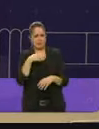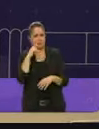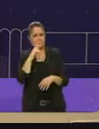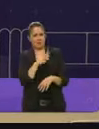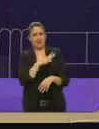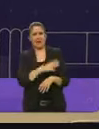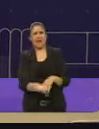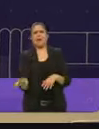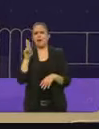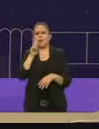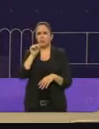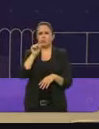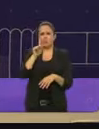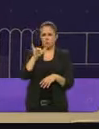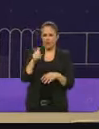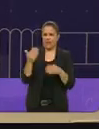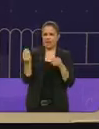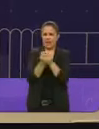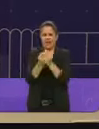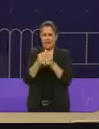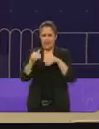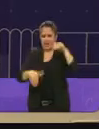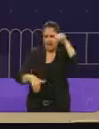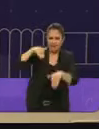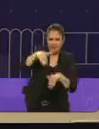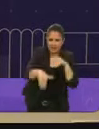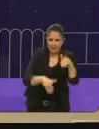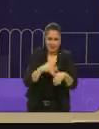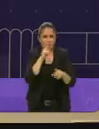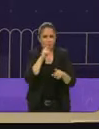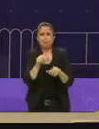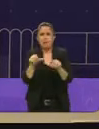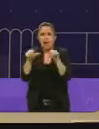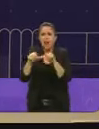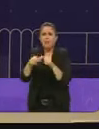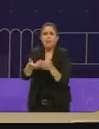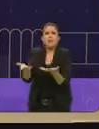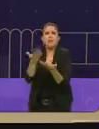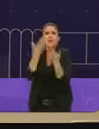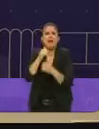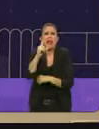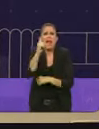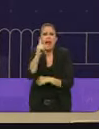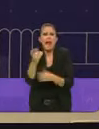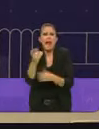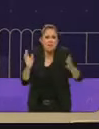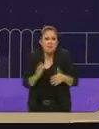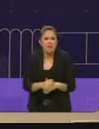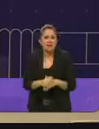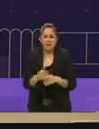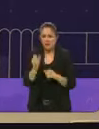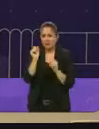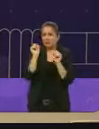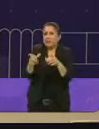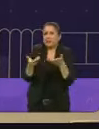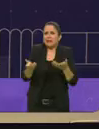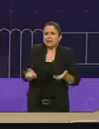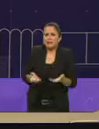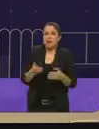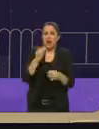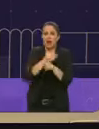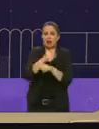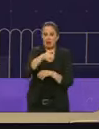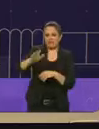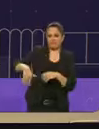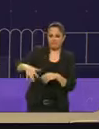utopías. Los niños toman clase de natación terrestre porque las albercas no tienen agua. Y precisamente lo que acaba de